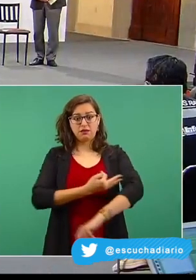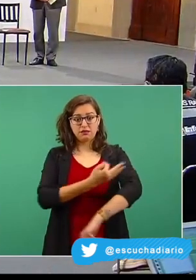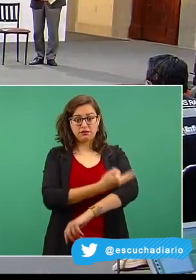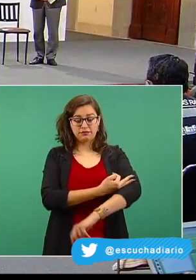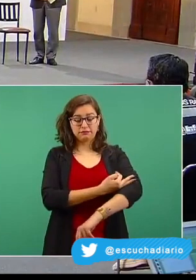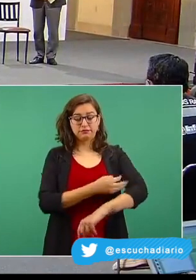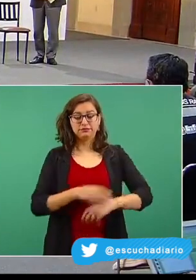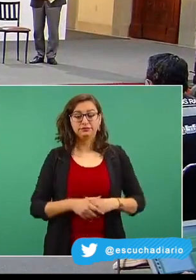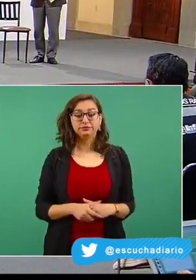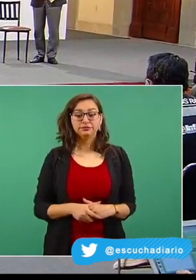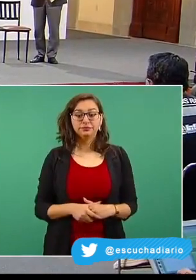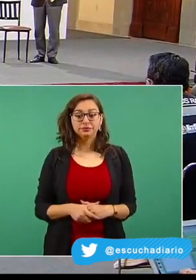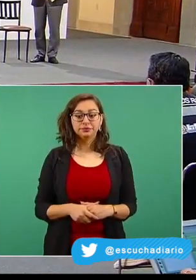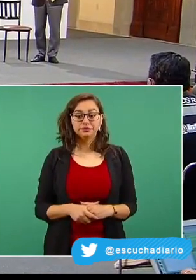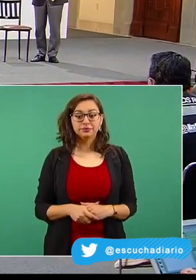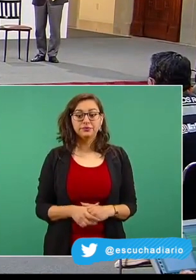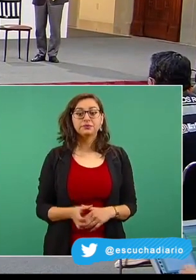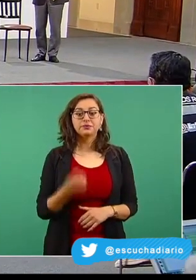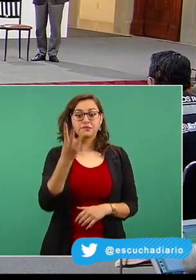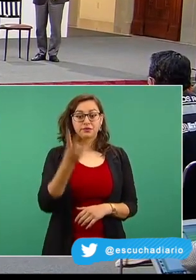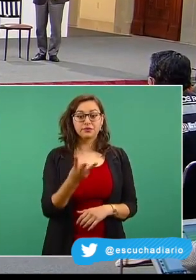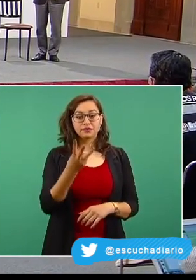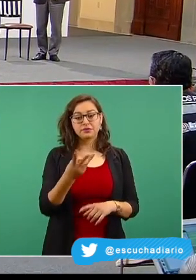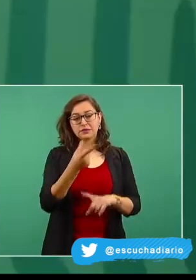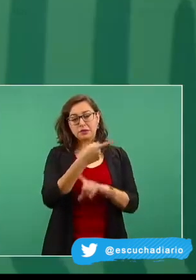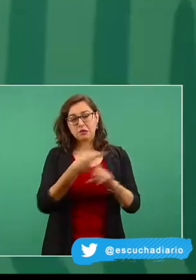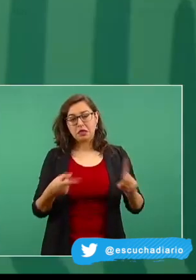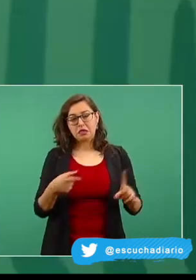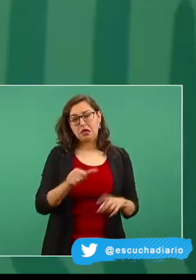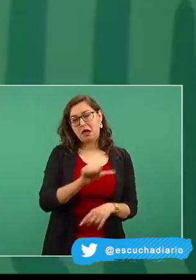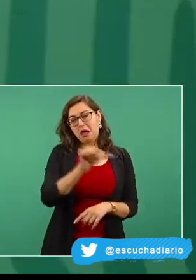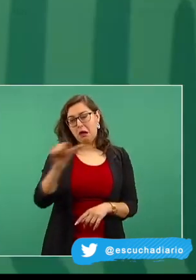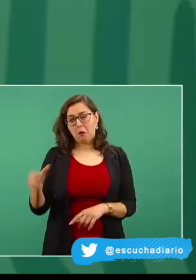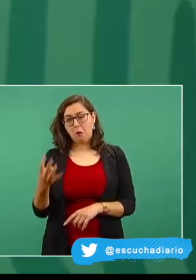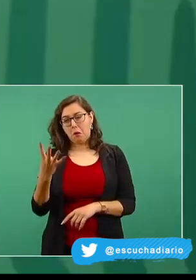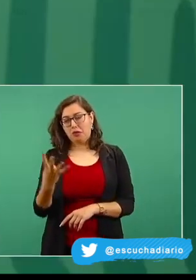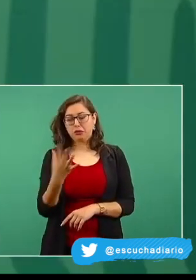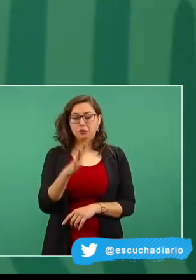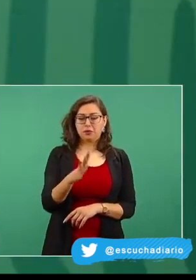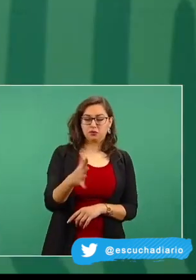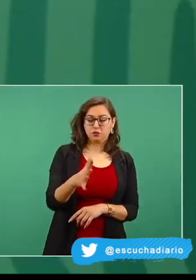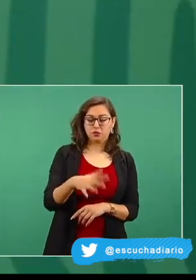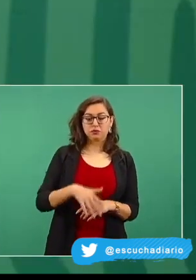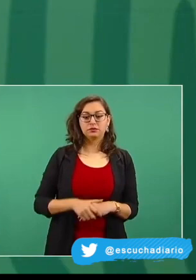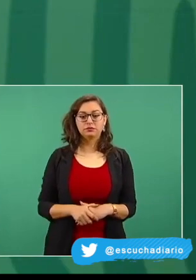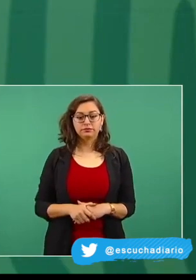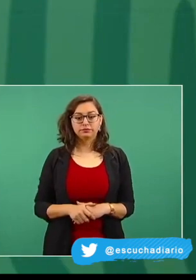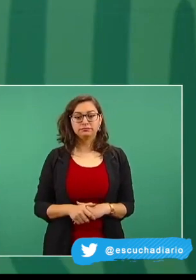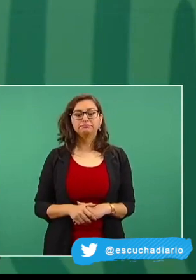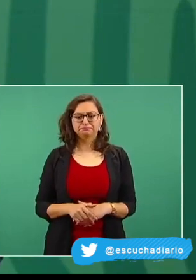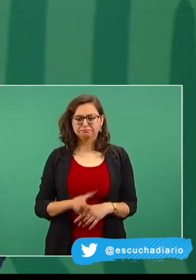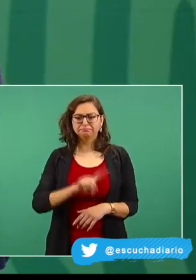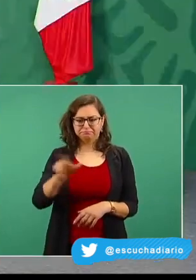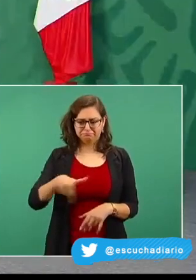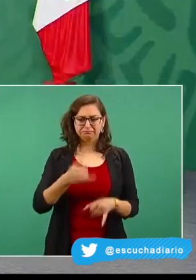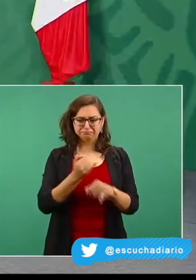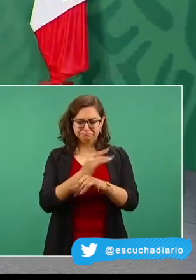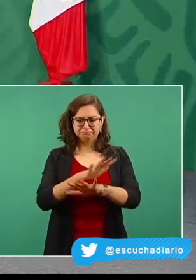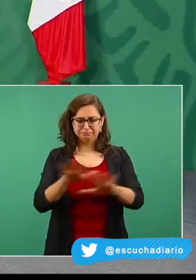con el presidente Biden, 3.30 a 4, más o menos, de la tarde. Y sí les vamos a informar